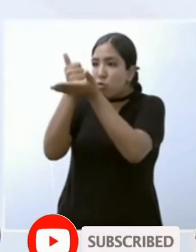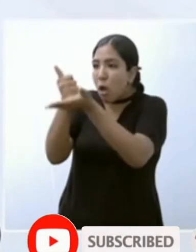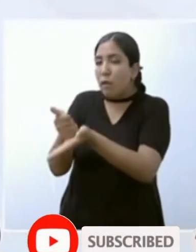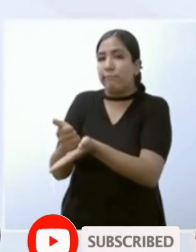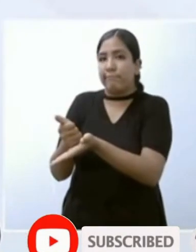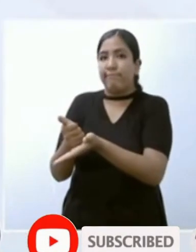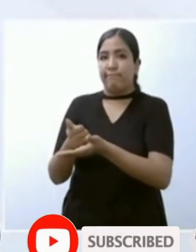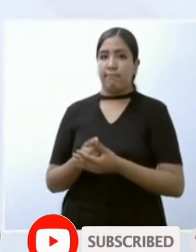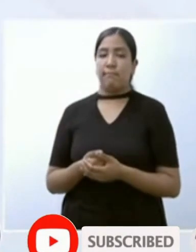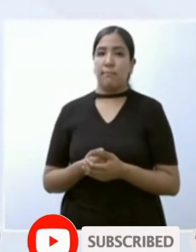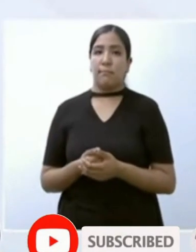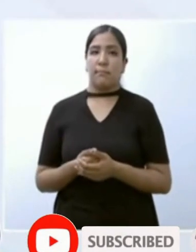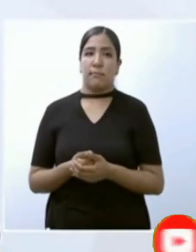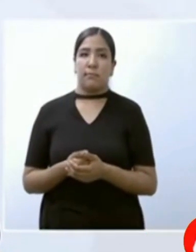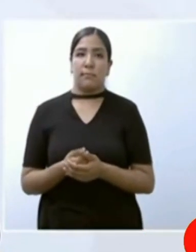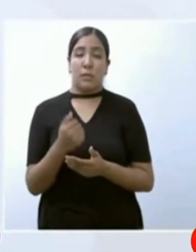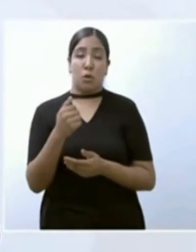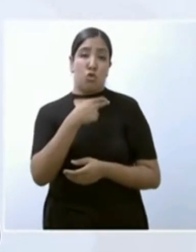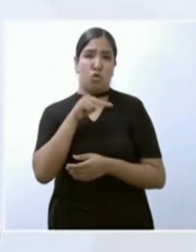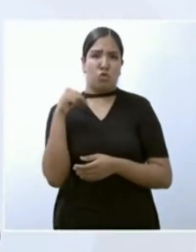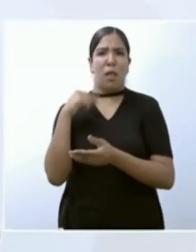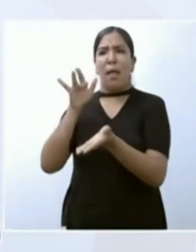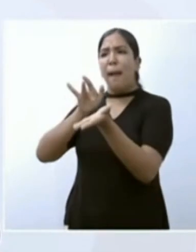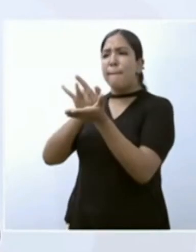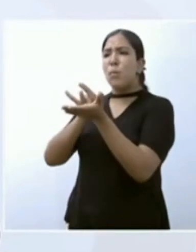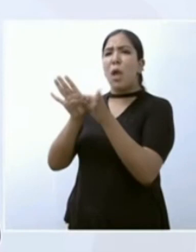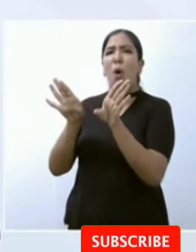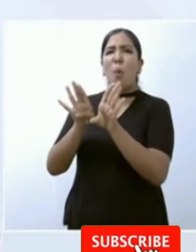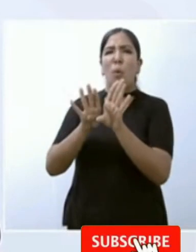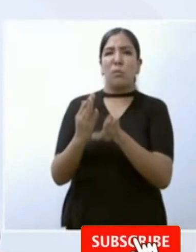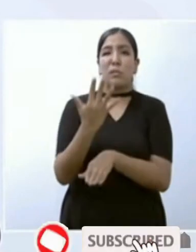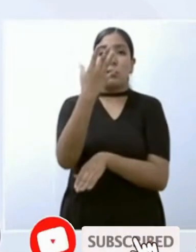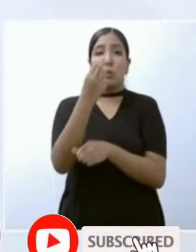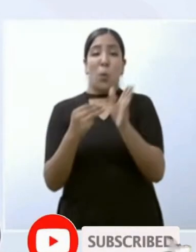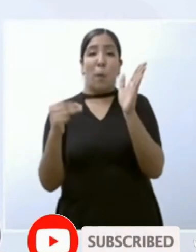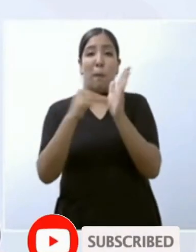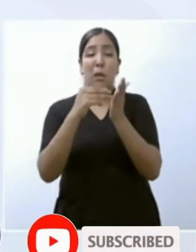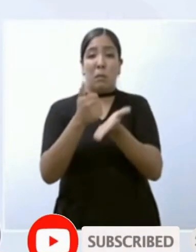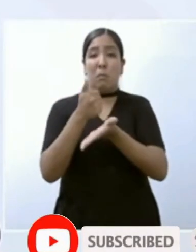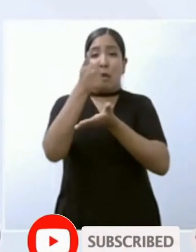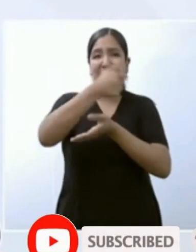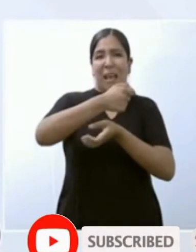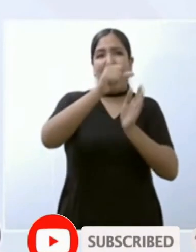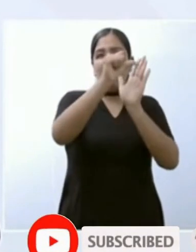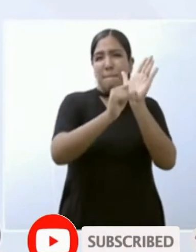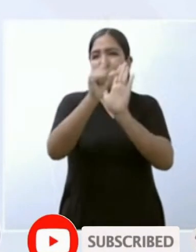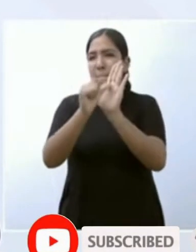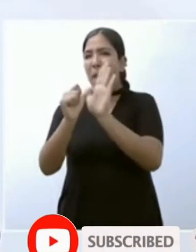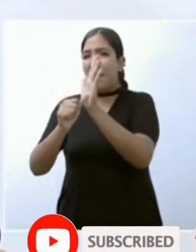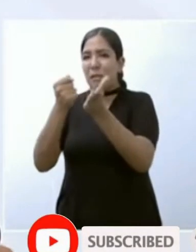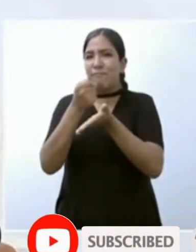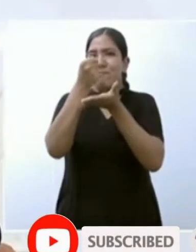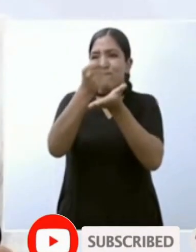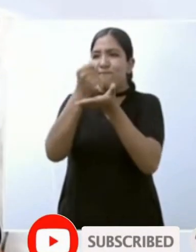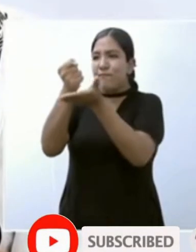les entregan cinco mil pesos de jornal mensual pero